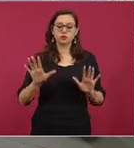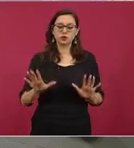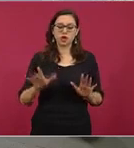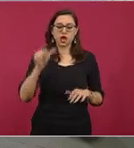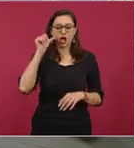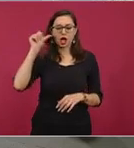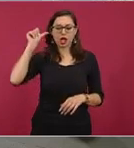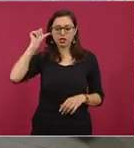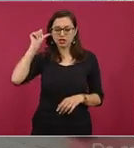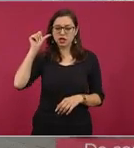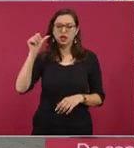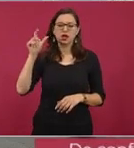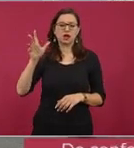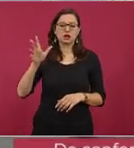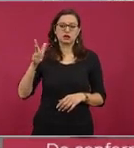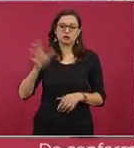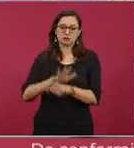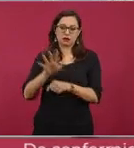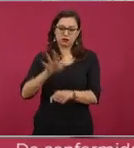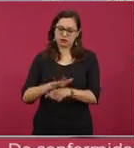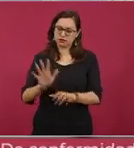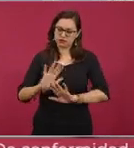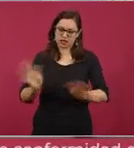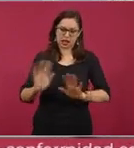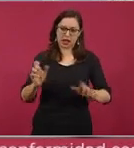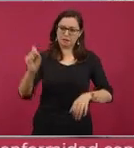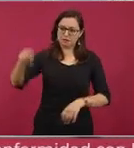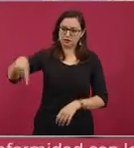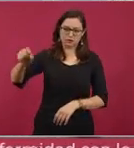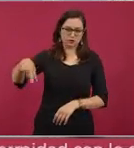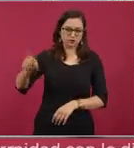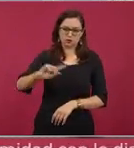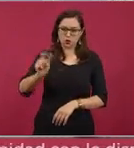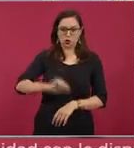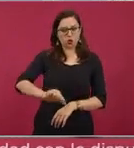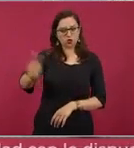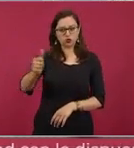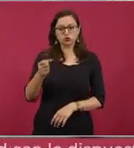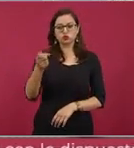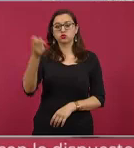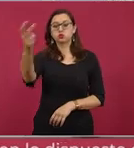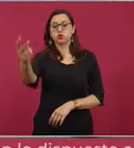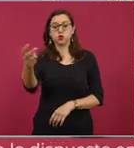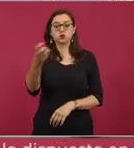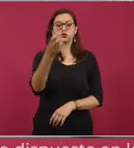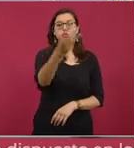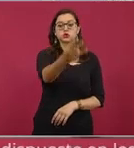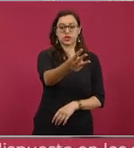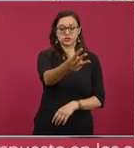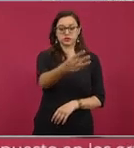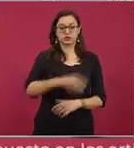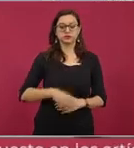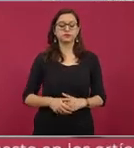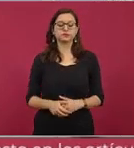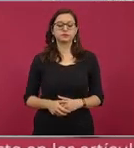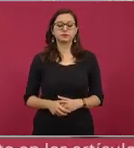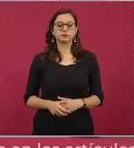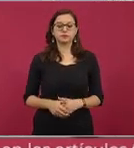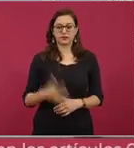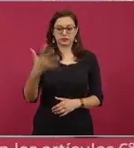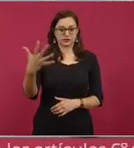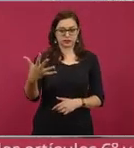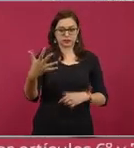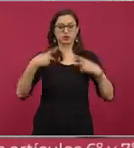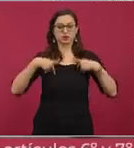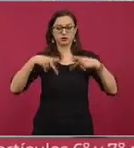hablado ayer o antier o preguntado, ustedes dos, tres. Bueno, vamos a empezar. Los cinco que